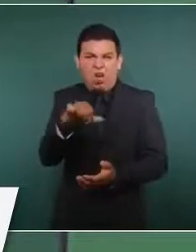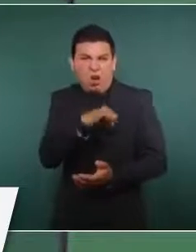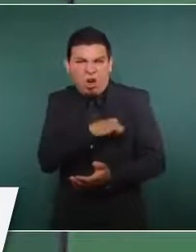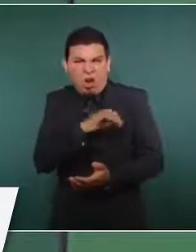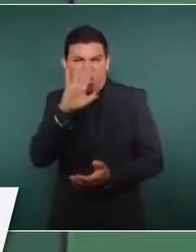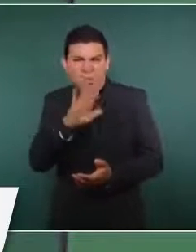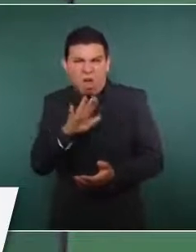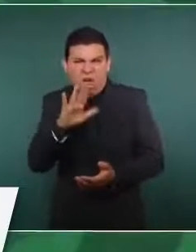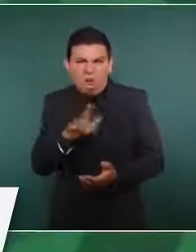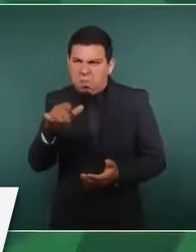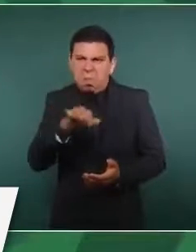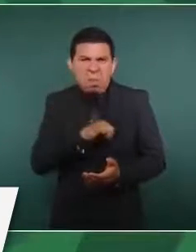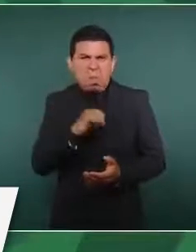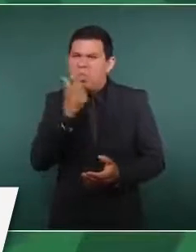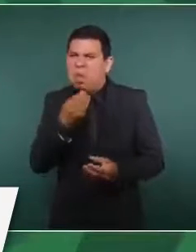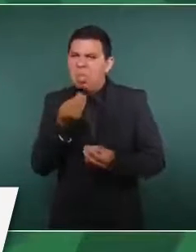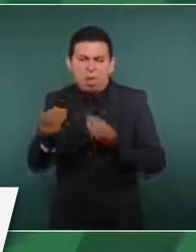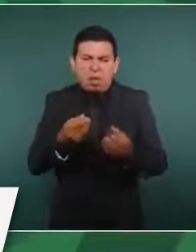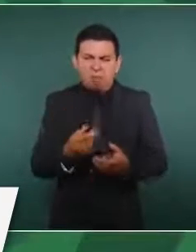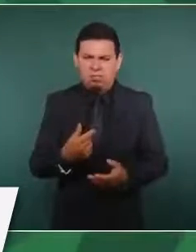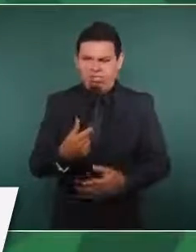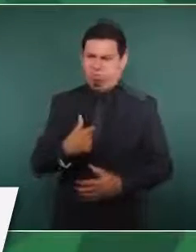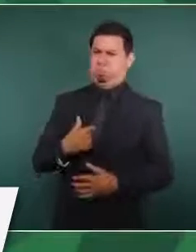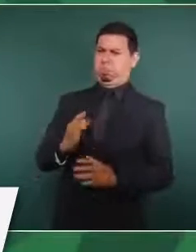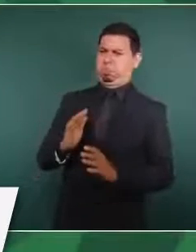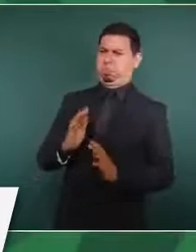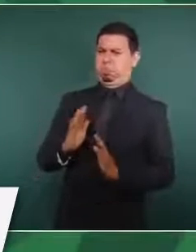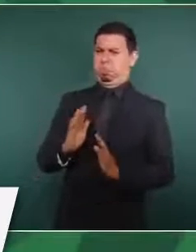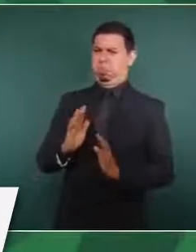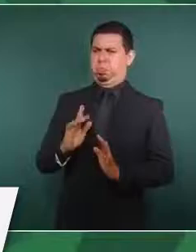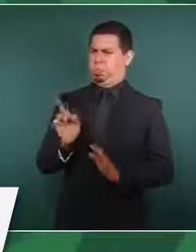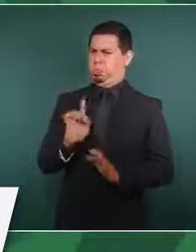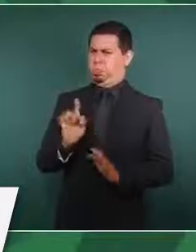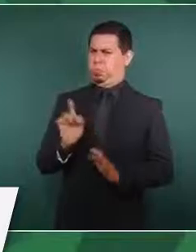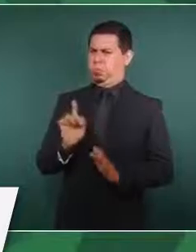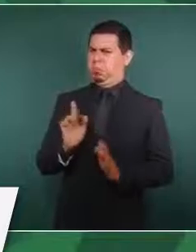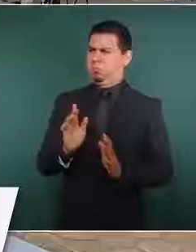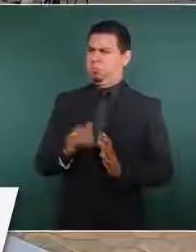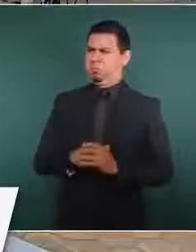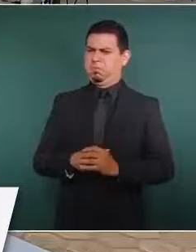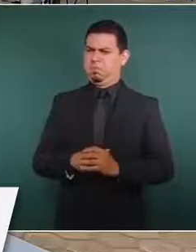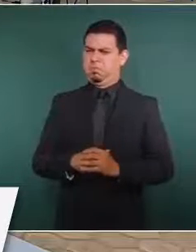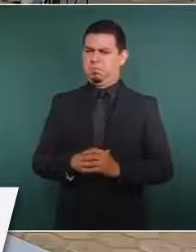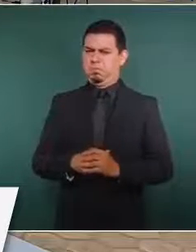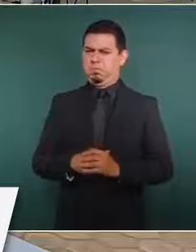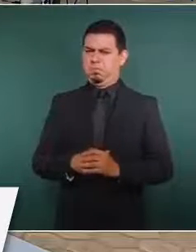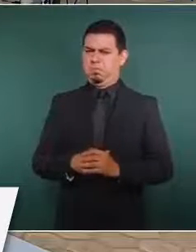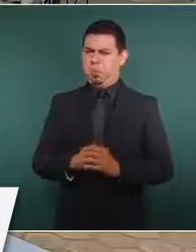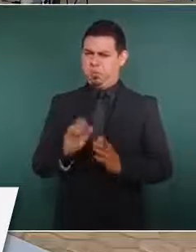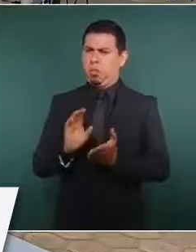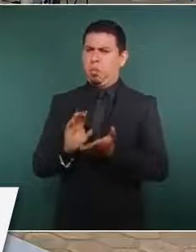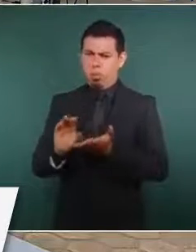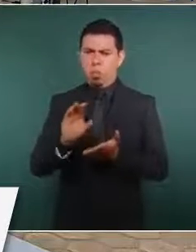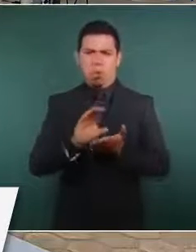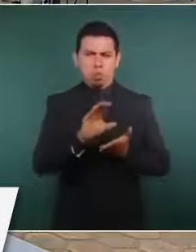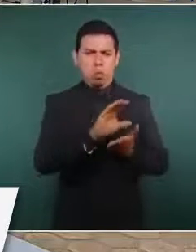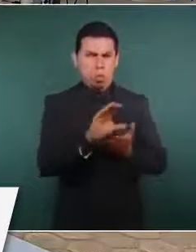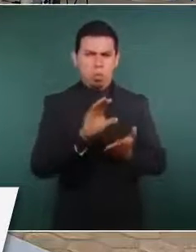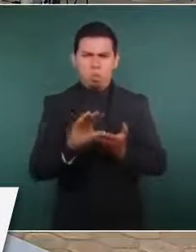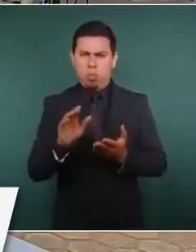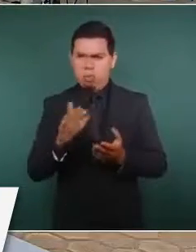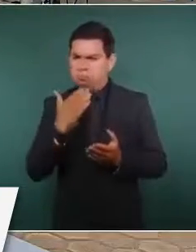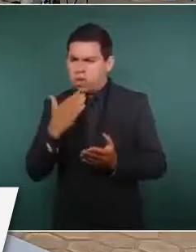no,